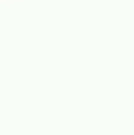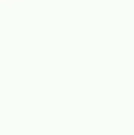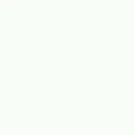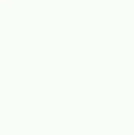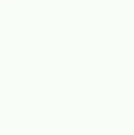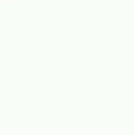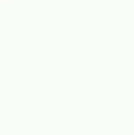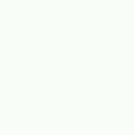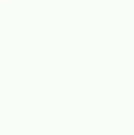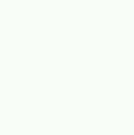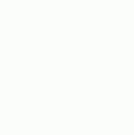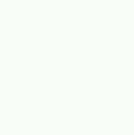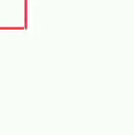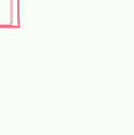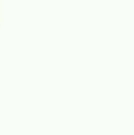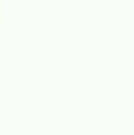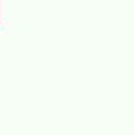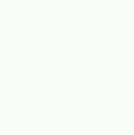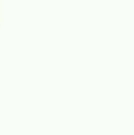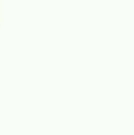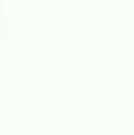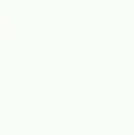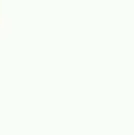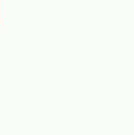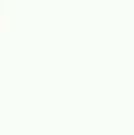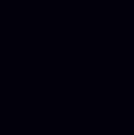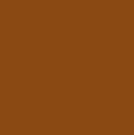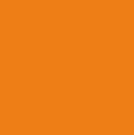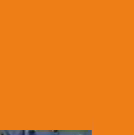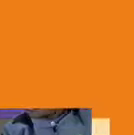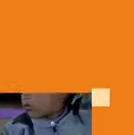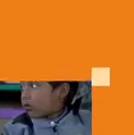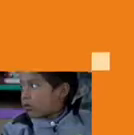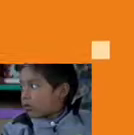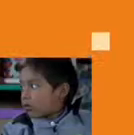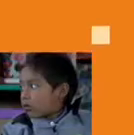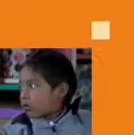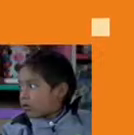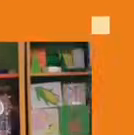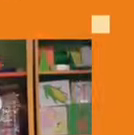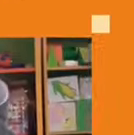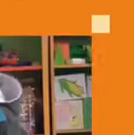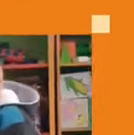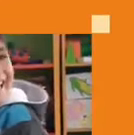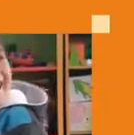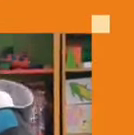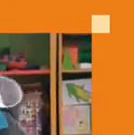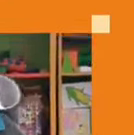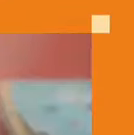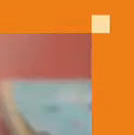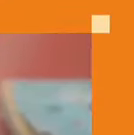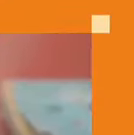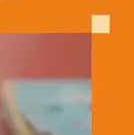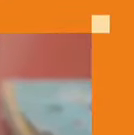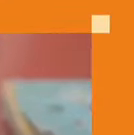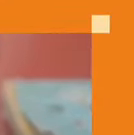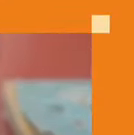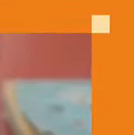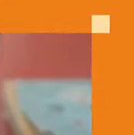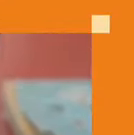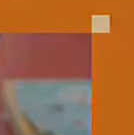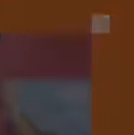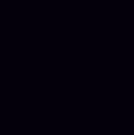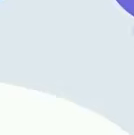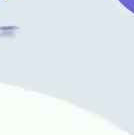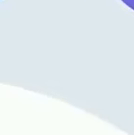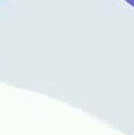Gobierno del Perú. El Perú primero. Estamos viendo Aprendo en Casa Secundaria.